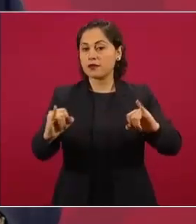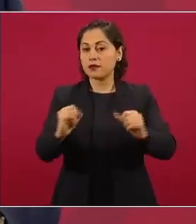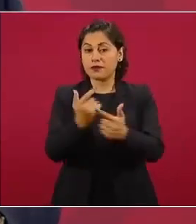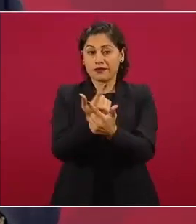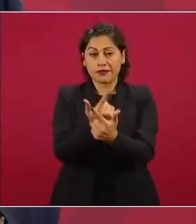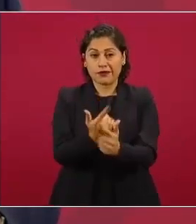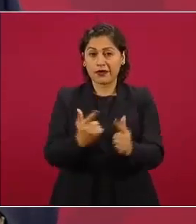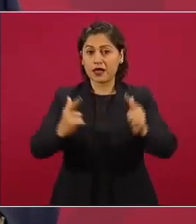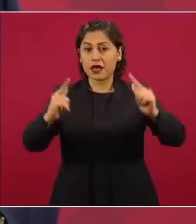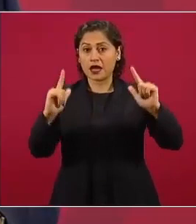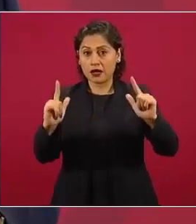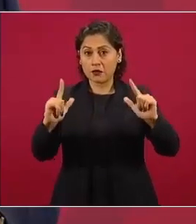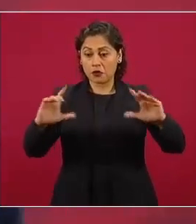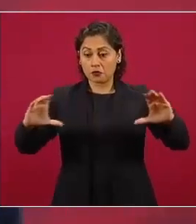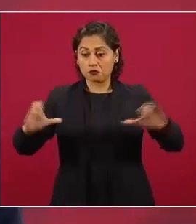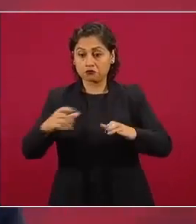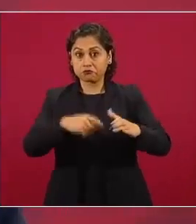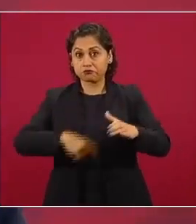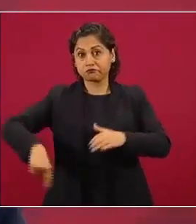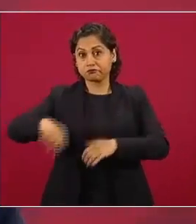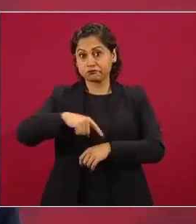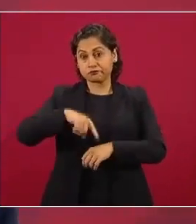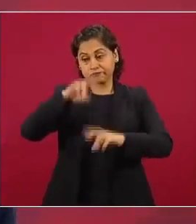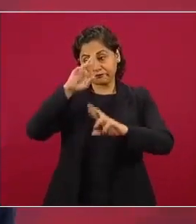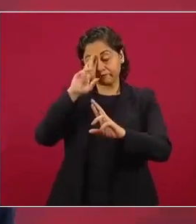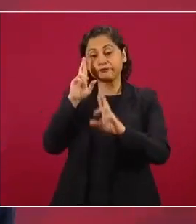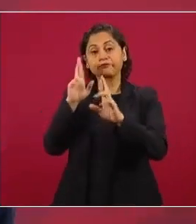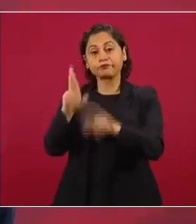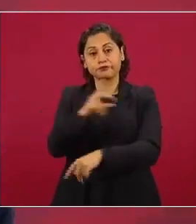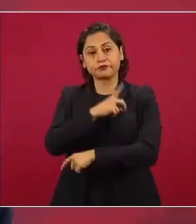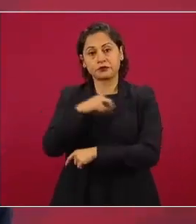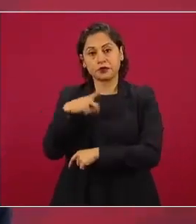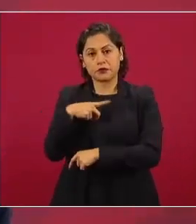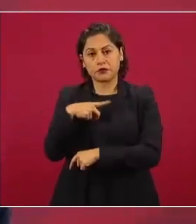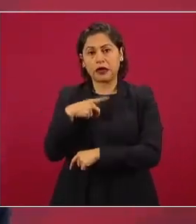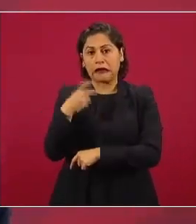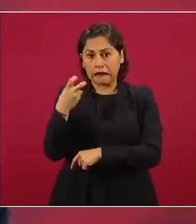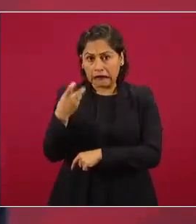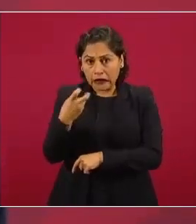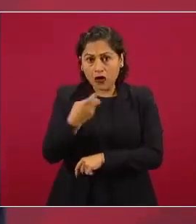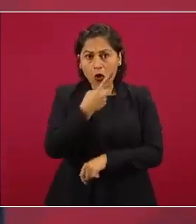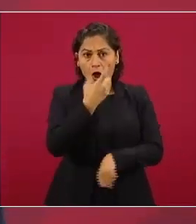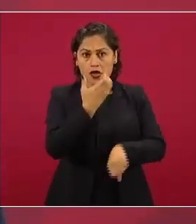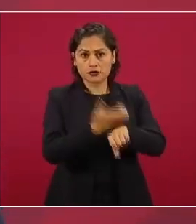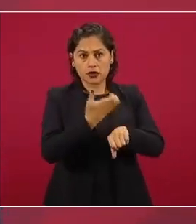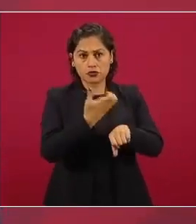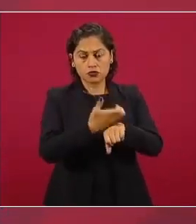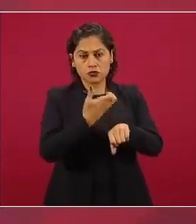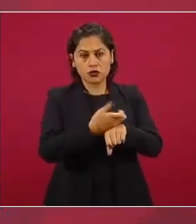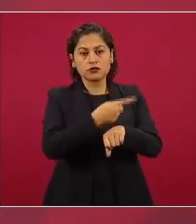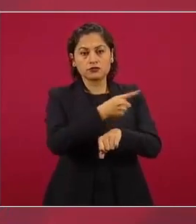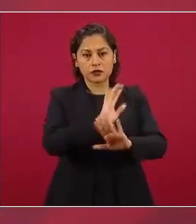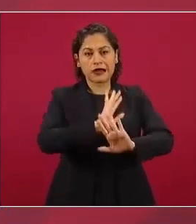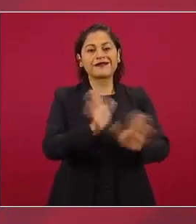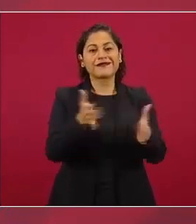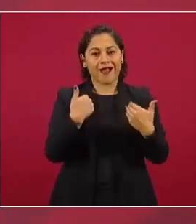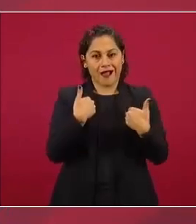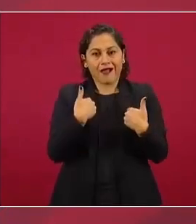bien en Estados Unidos en el trato que llevamos como también